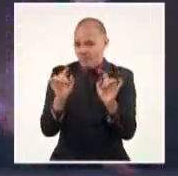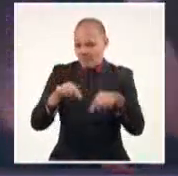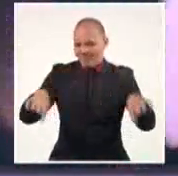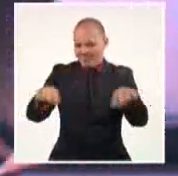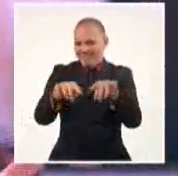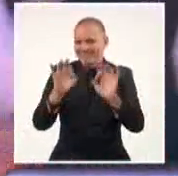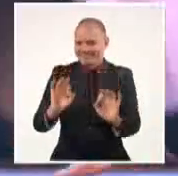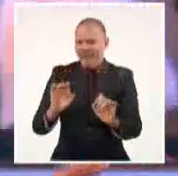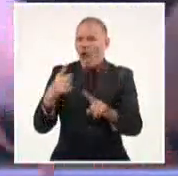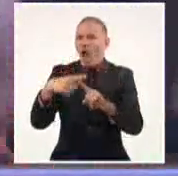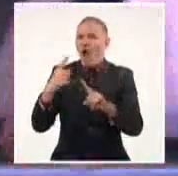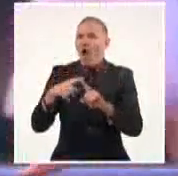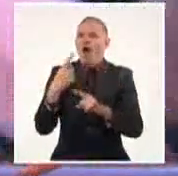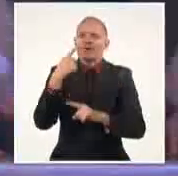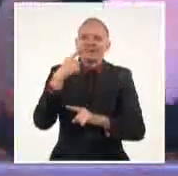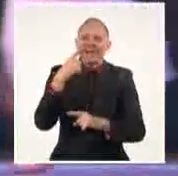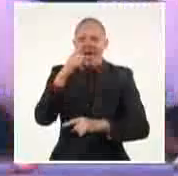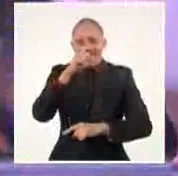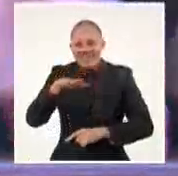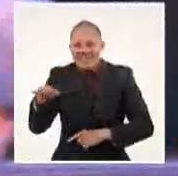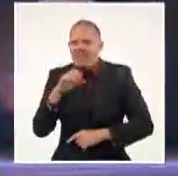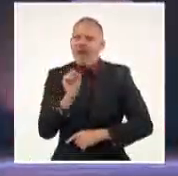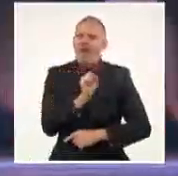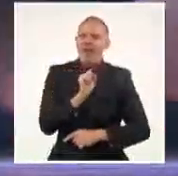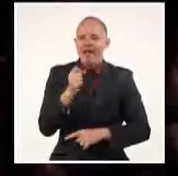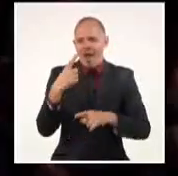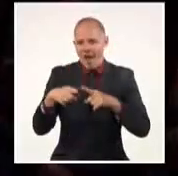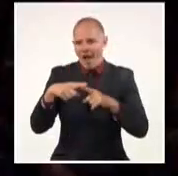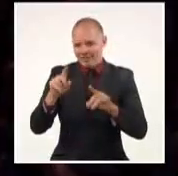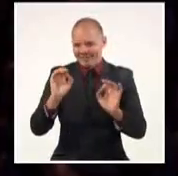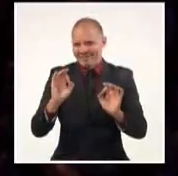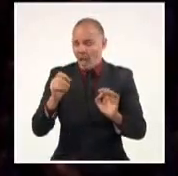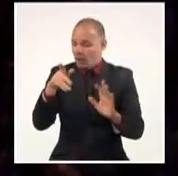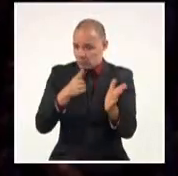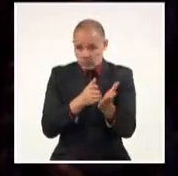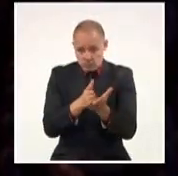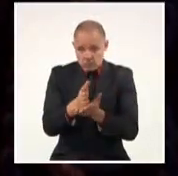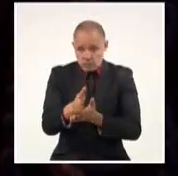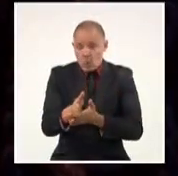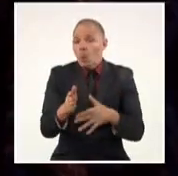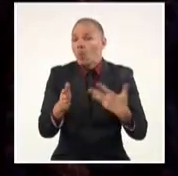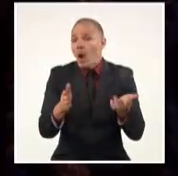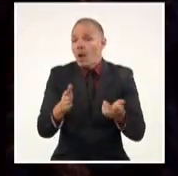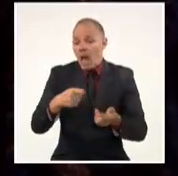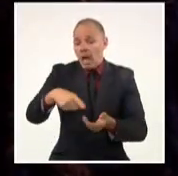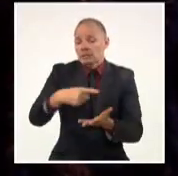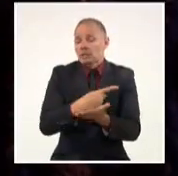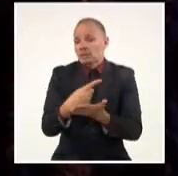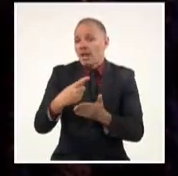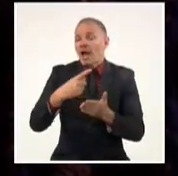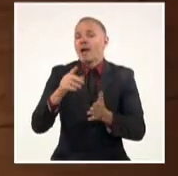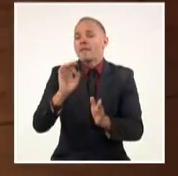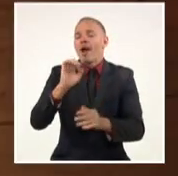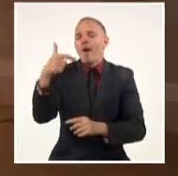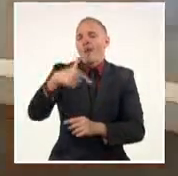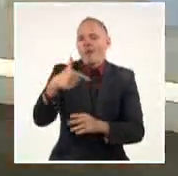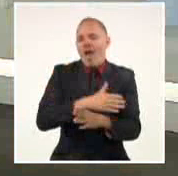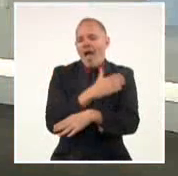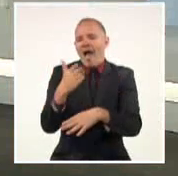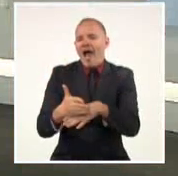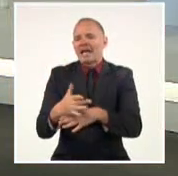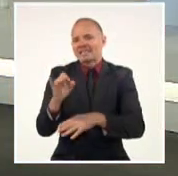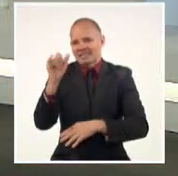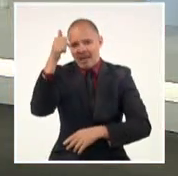y la Cantoría Solfa. Las presentaciones de cascanueces también acontecerán los días cinco, seis y siete de enero.